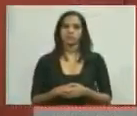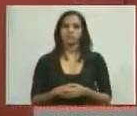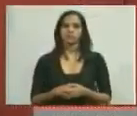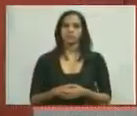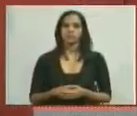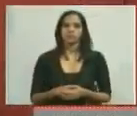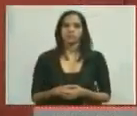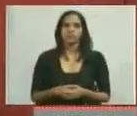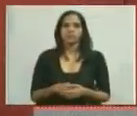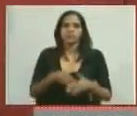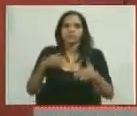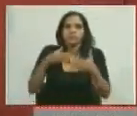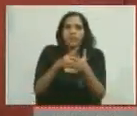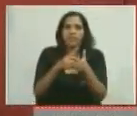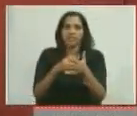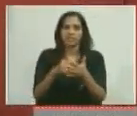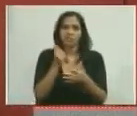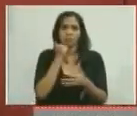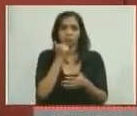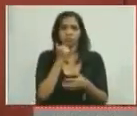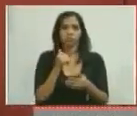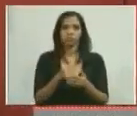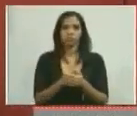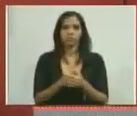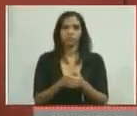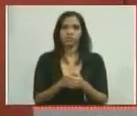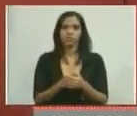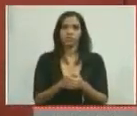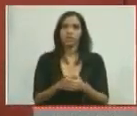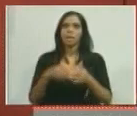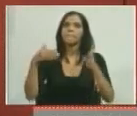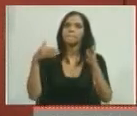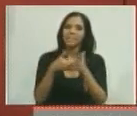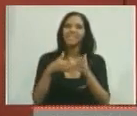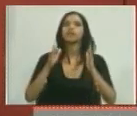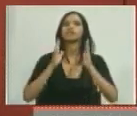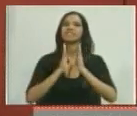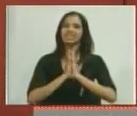Traspasa barreras. Métanse con el... ¿Cómo que dicen? Métanse con el santo.